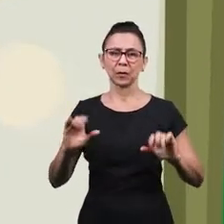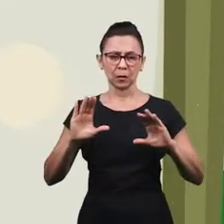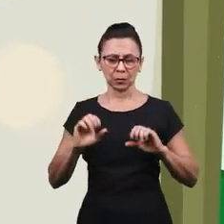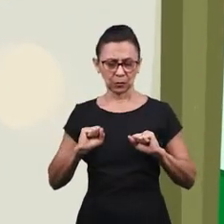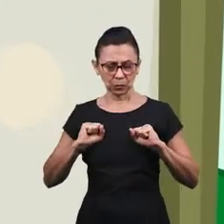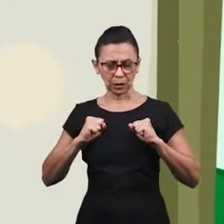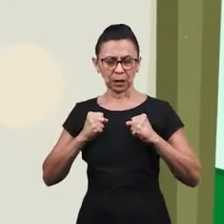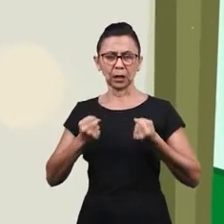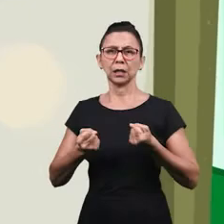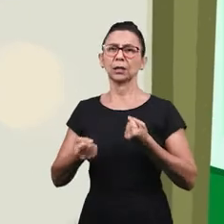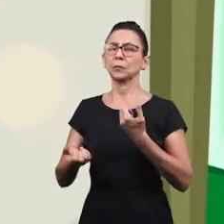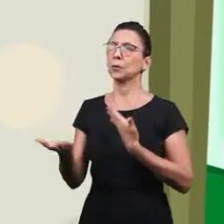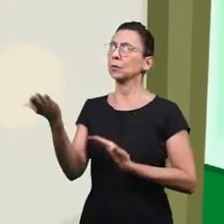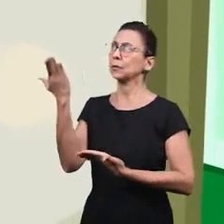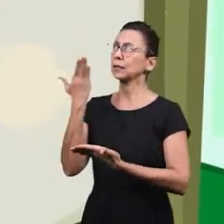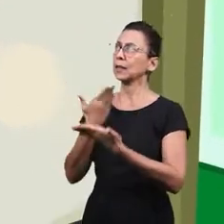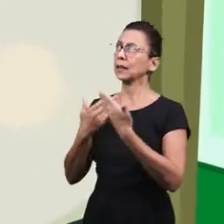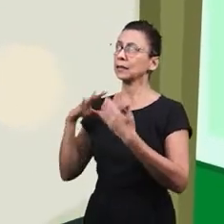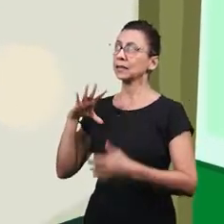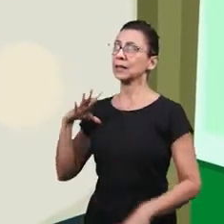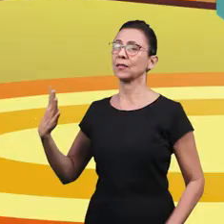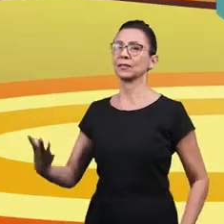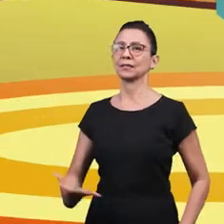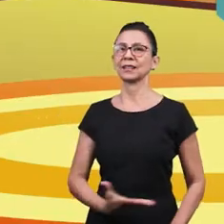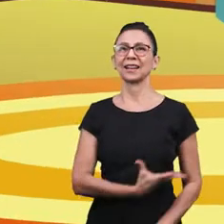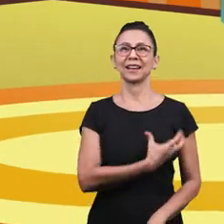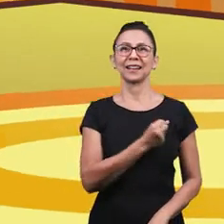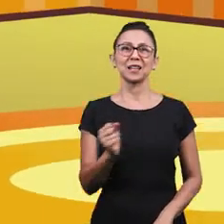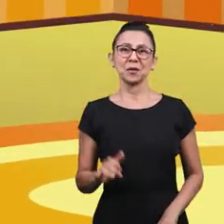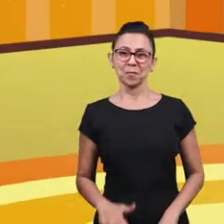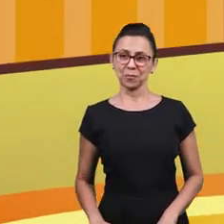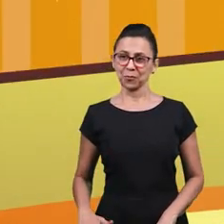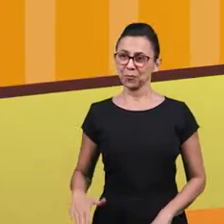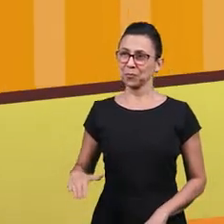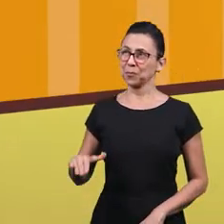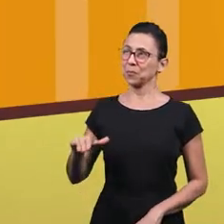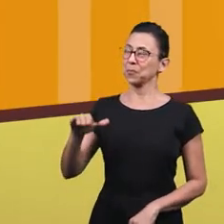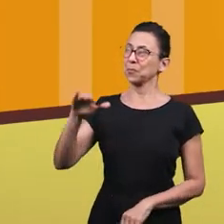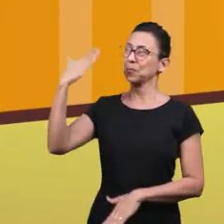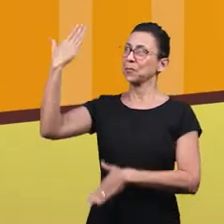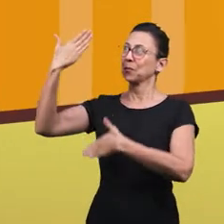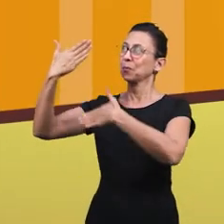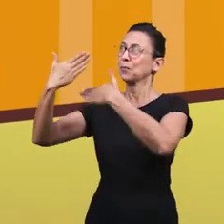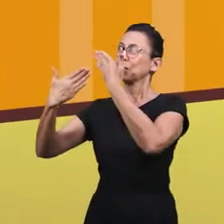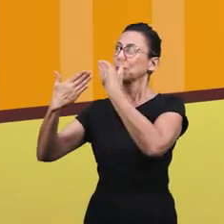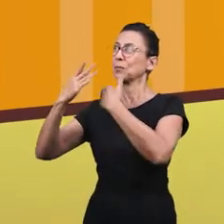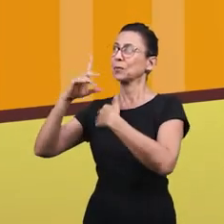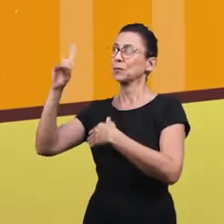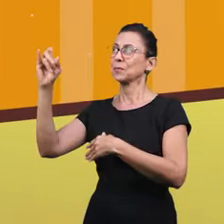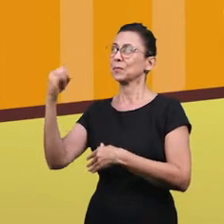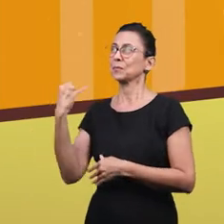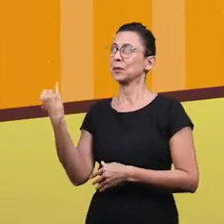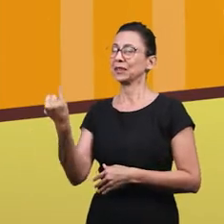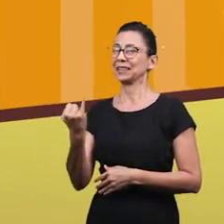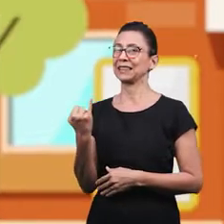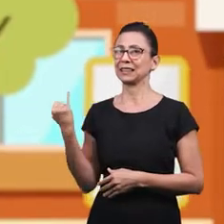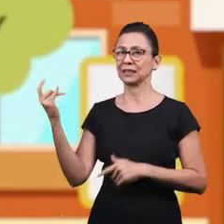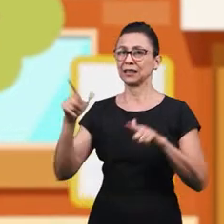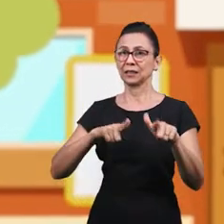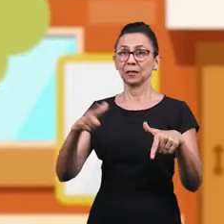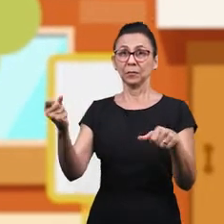Levanta a mí, dame la salvación Crecer con Él es el mayor tesoro